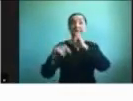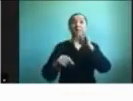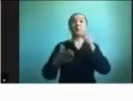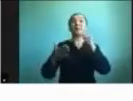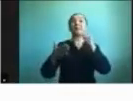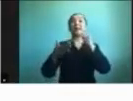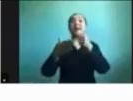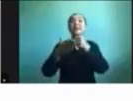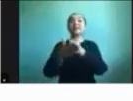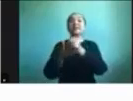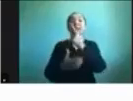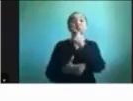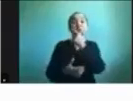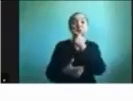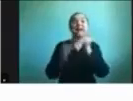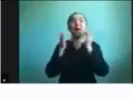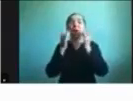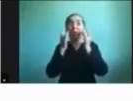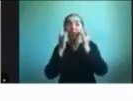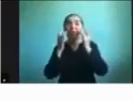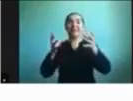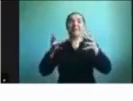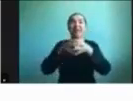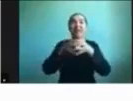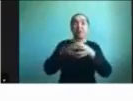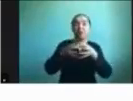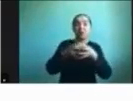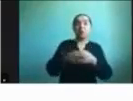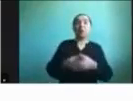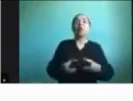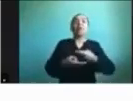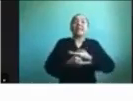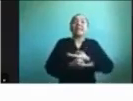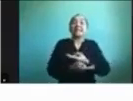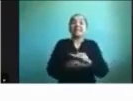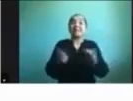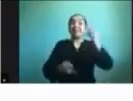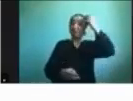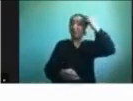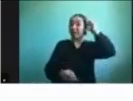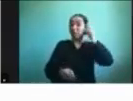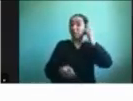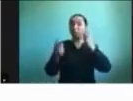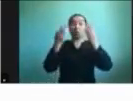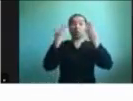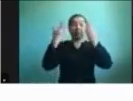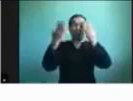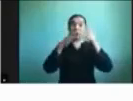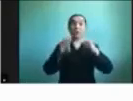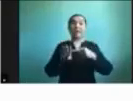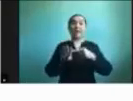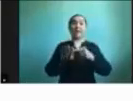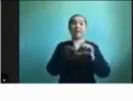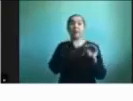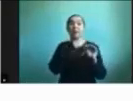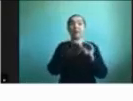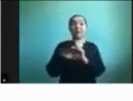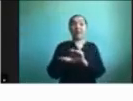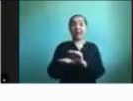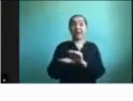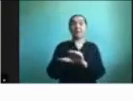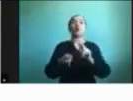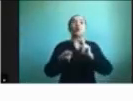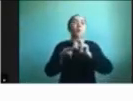contentas como equipo del Servicio de Neuropsicología y el equipo de Tecnologías de Apoyo de estar preparando este